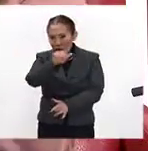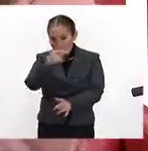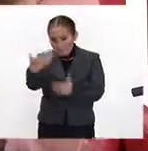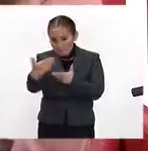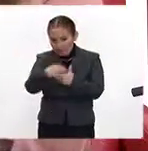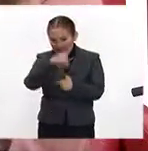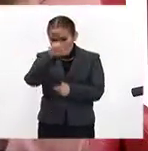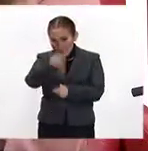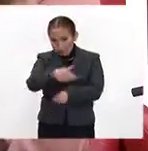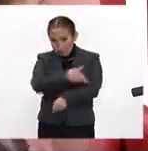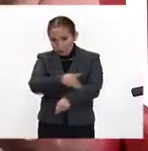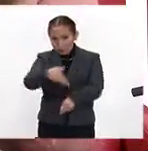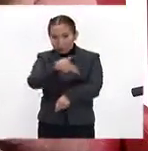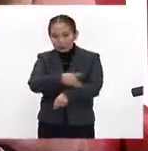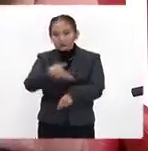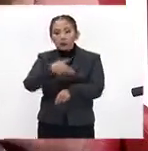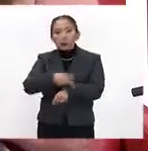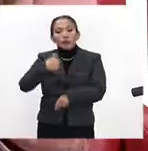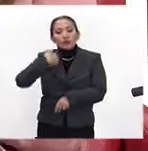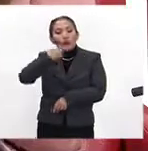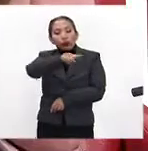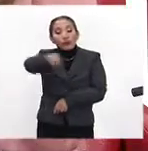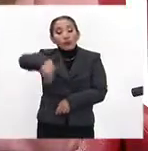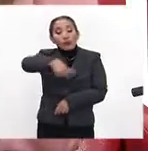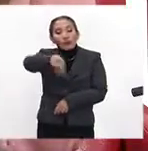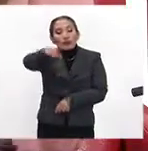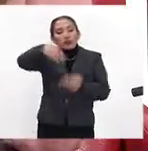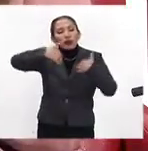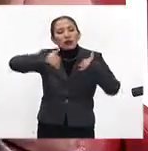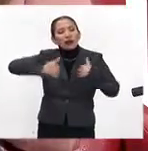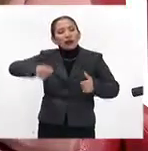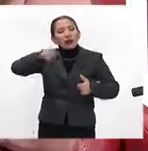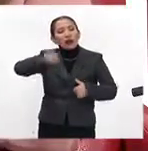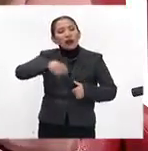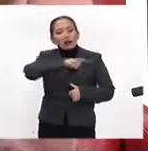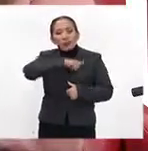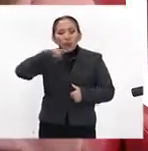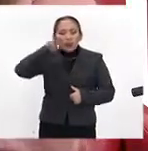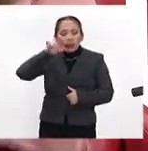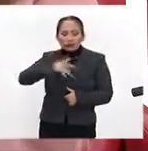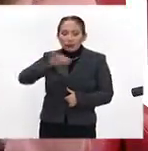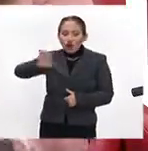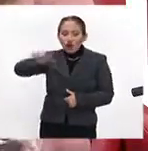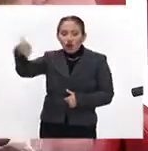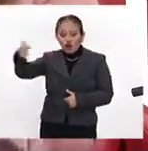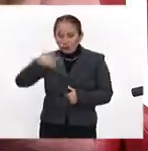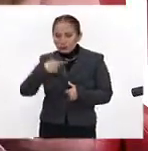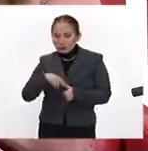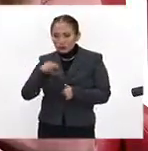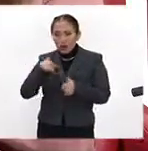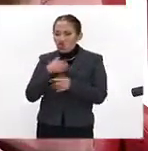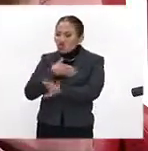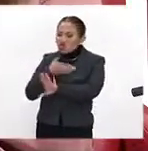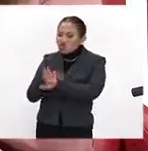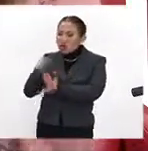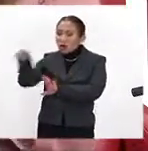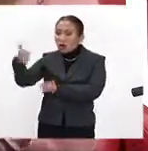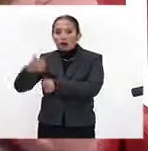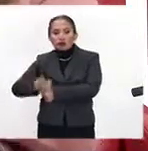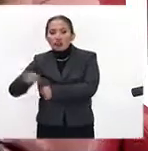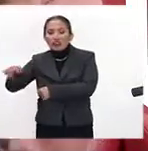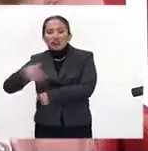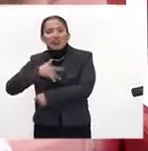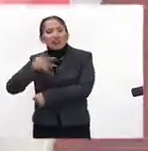parte de esta solución. Quiero que ellos entiendan qué es lo que puede sentir la otra persona, qué es lo que siente la víctima,